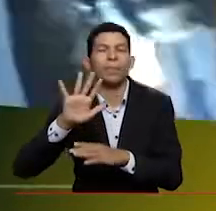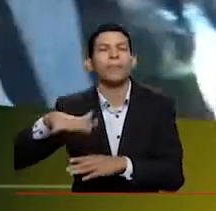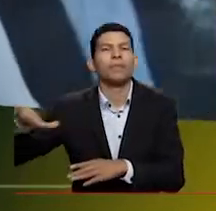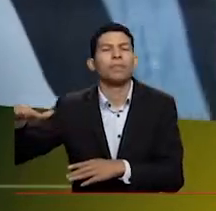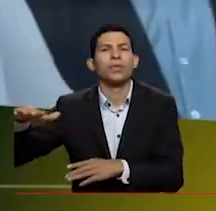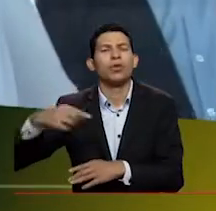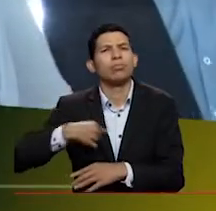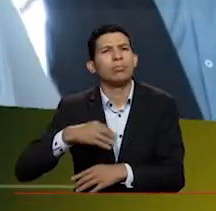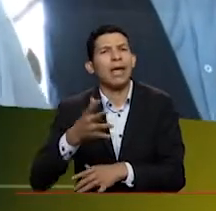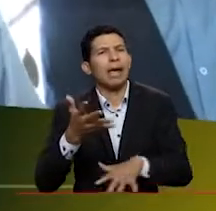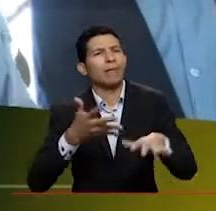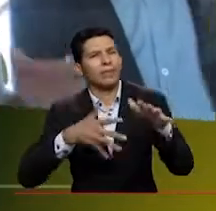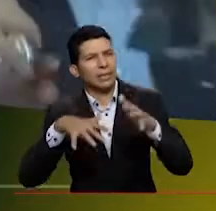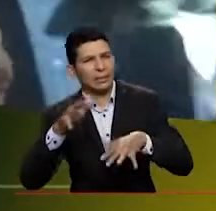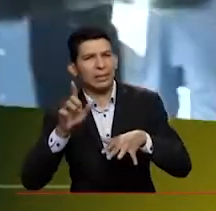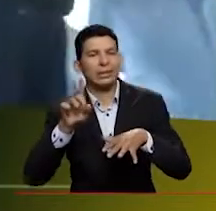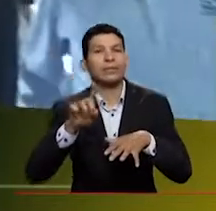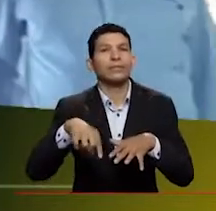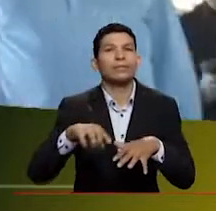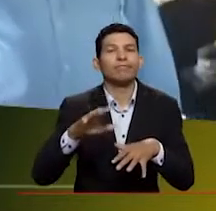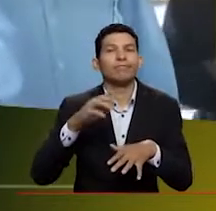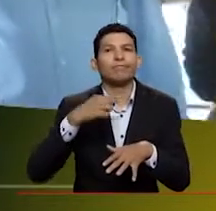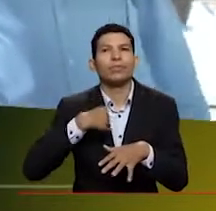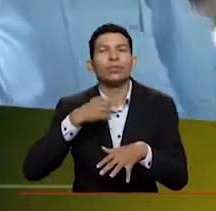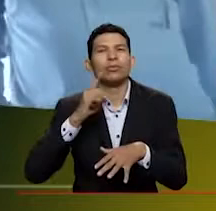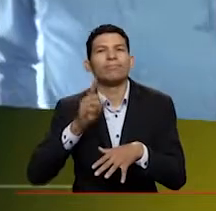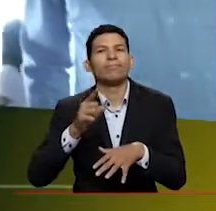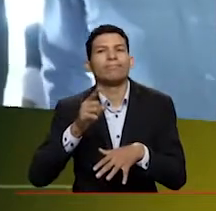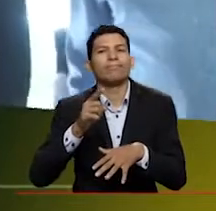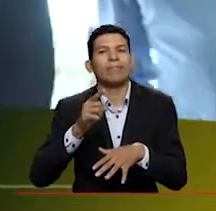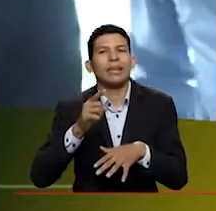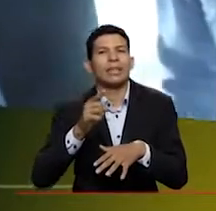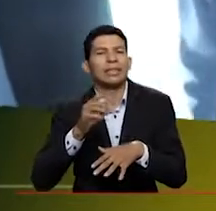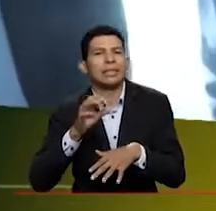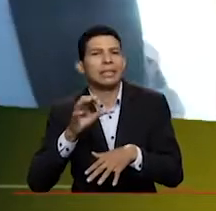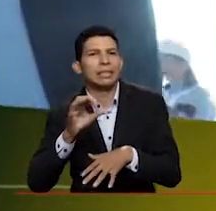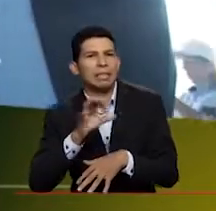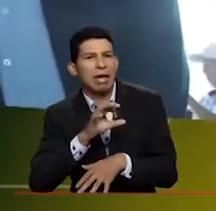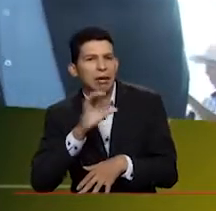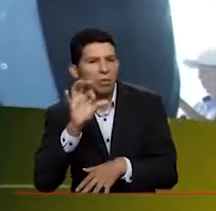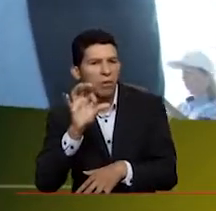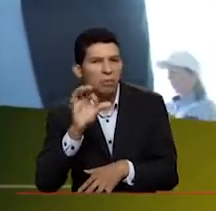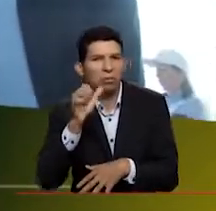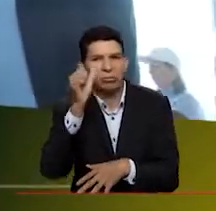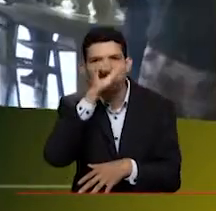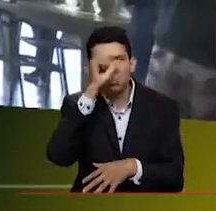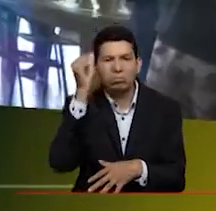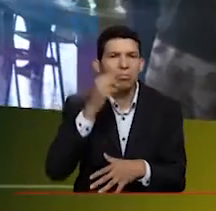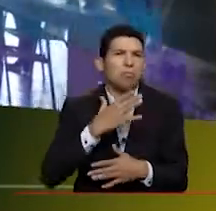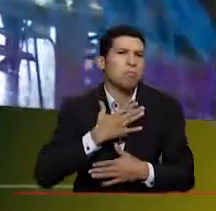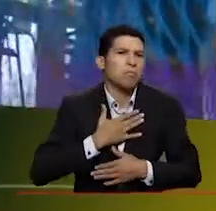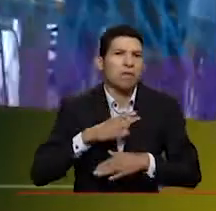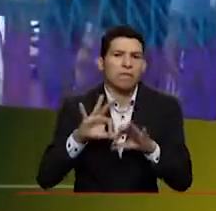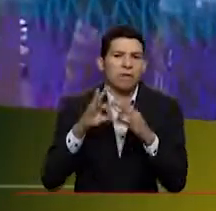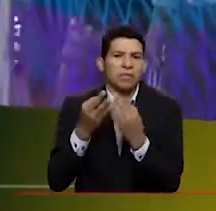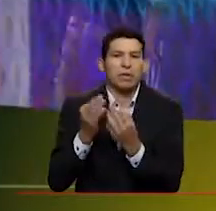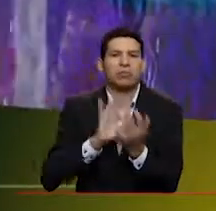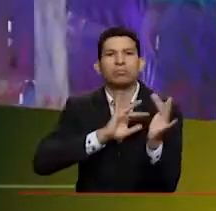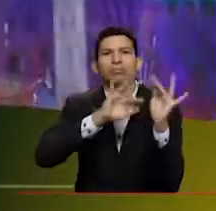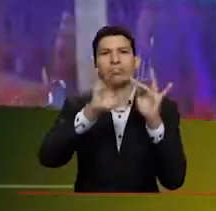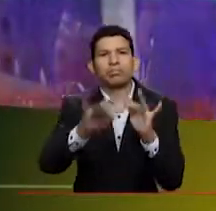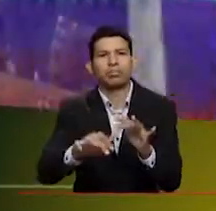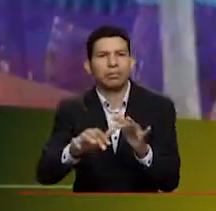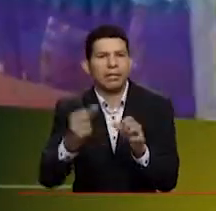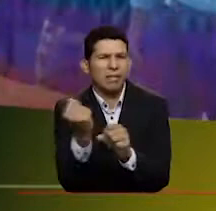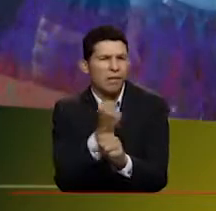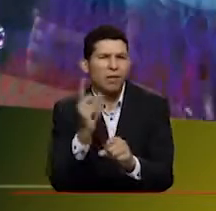les confieso, a veces también he ido un fin de semana con mi familia, no en labores, no en misión, como dirían algunas